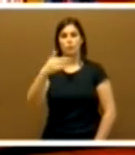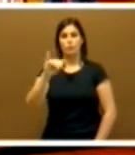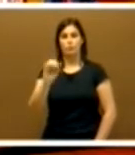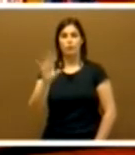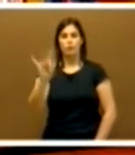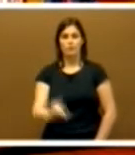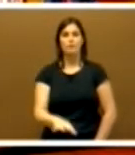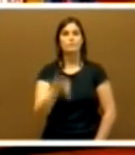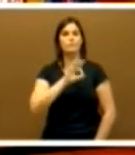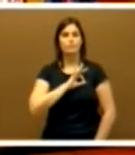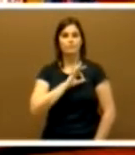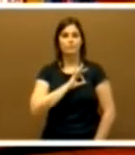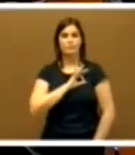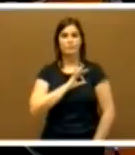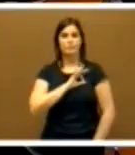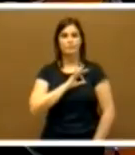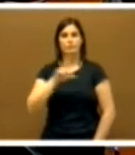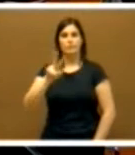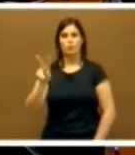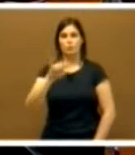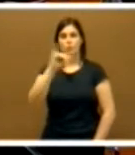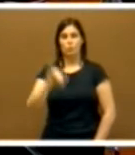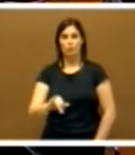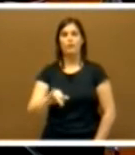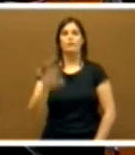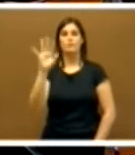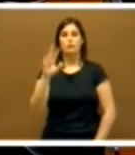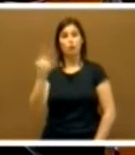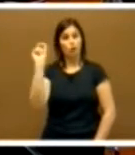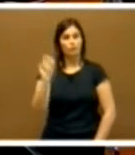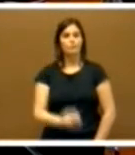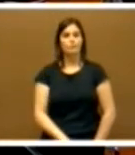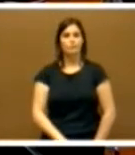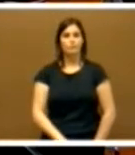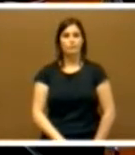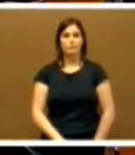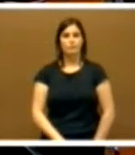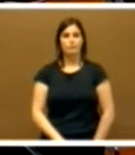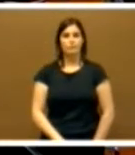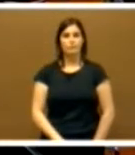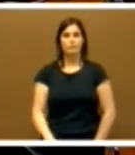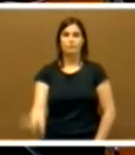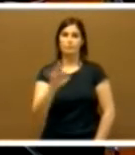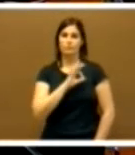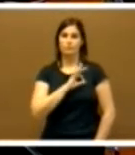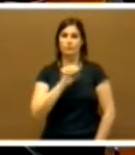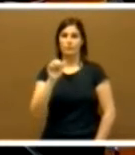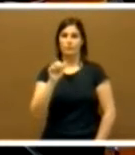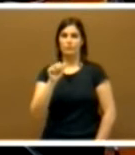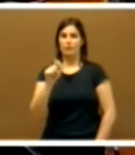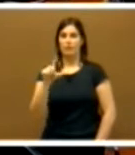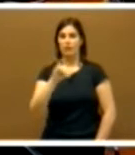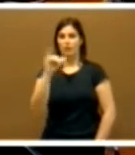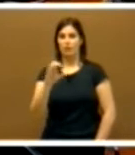Doña María Ignacia Ruiz de Gauna Burguillo Don Alejo Salas